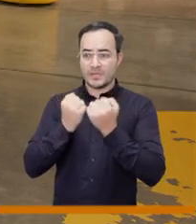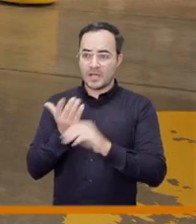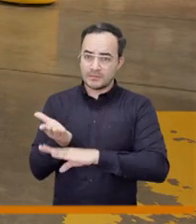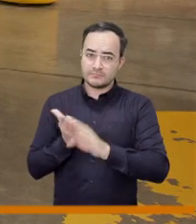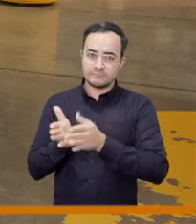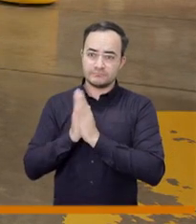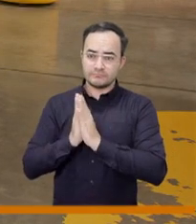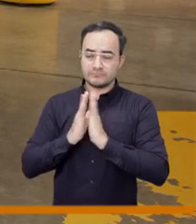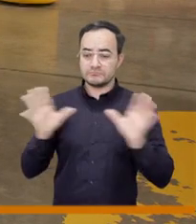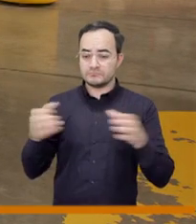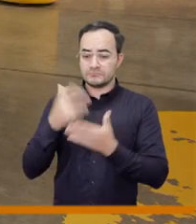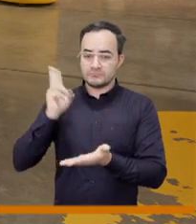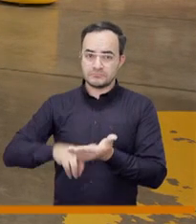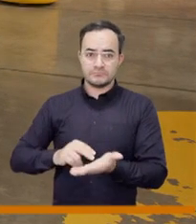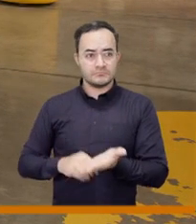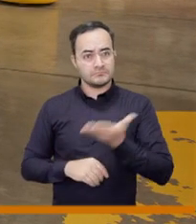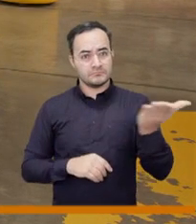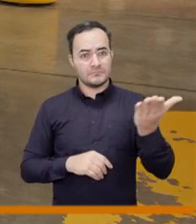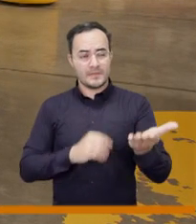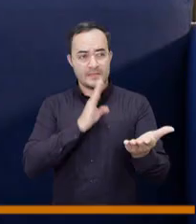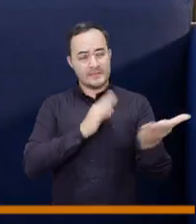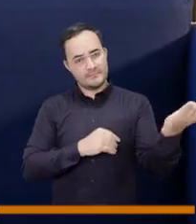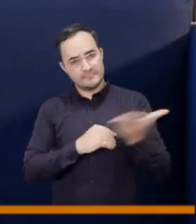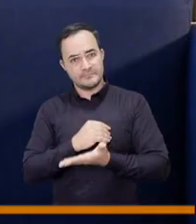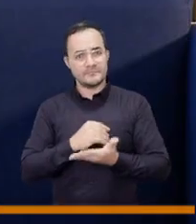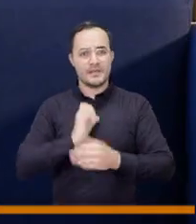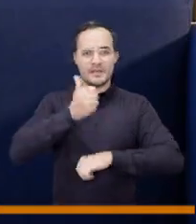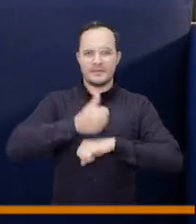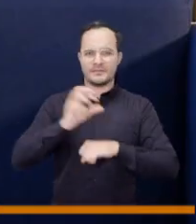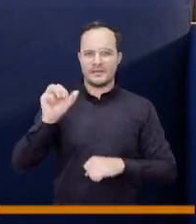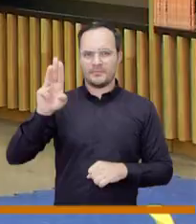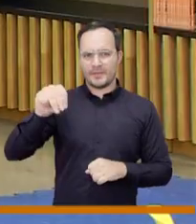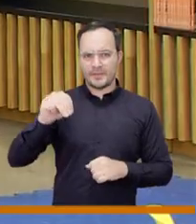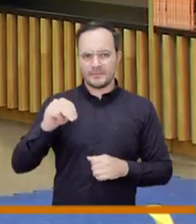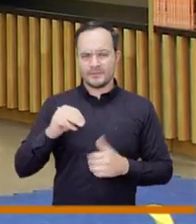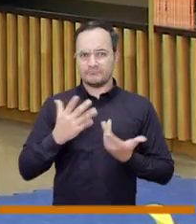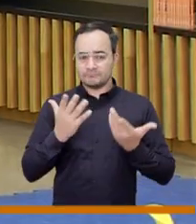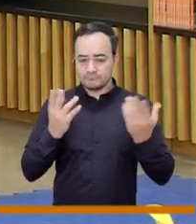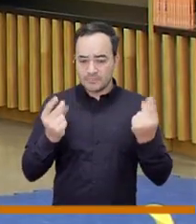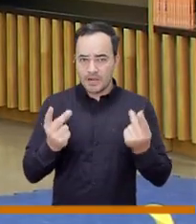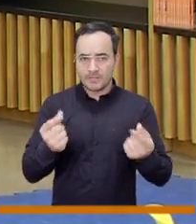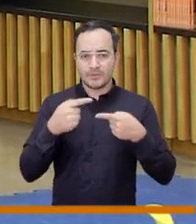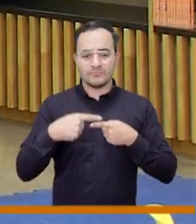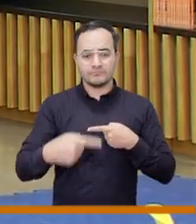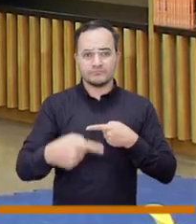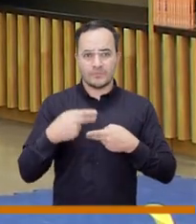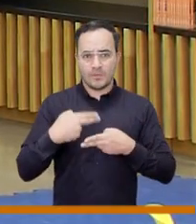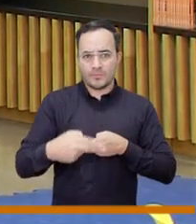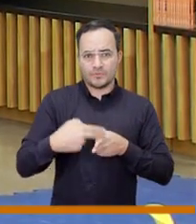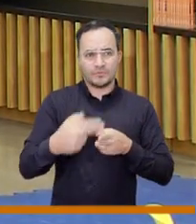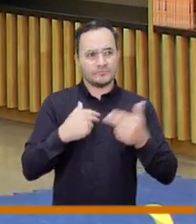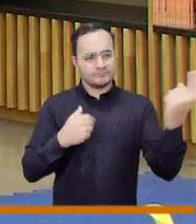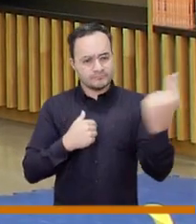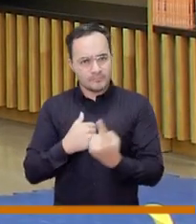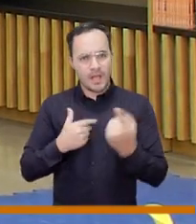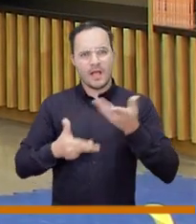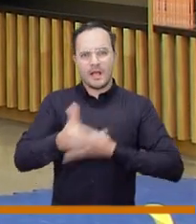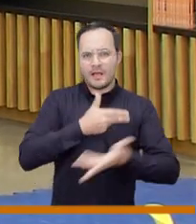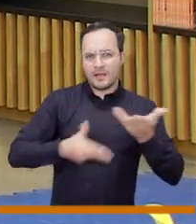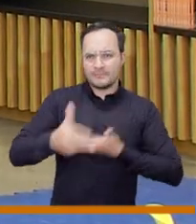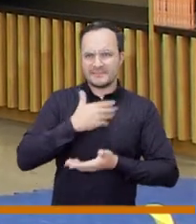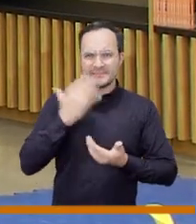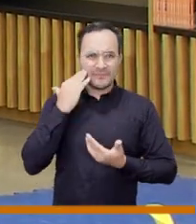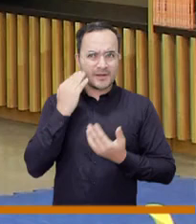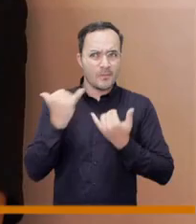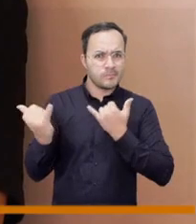a nuestro presidente que muy pronto cite al consejo al gerente de pm para que en el sea en el consejo que empecemos a estos debates con respecto a